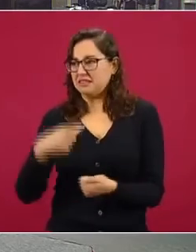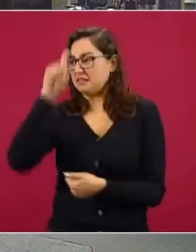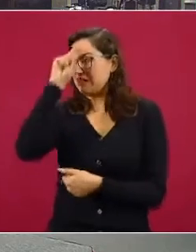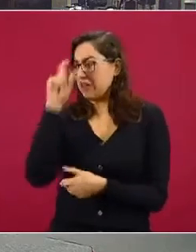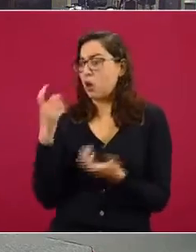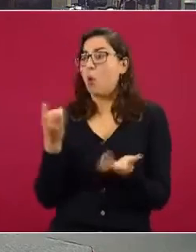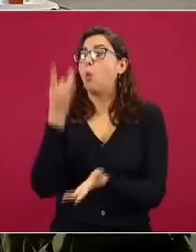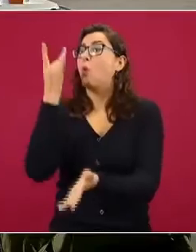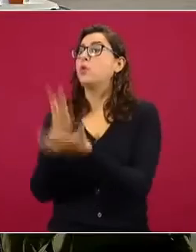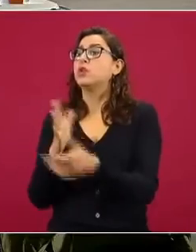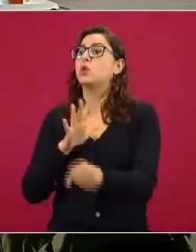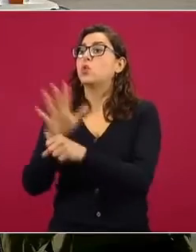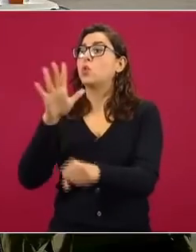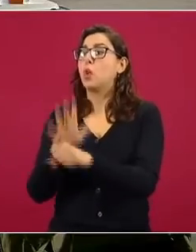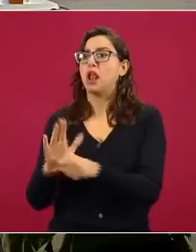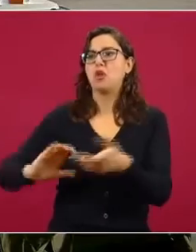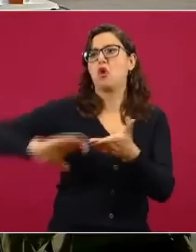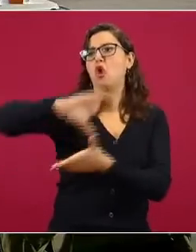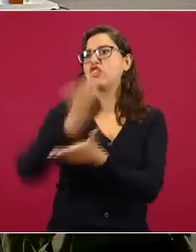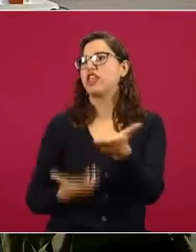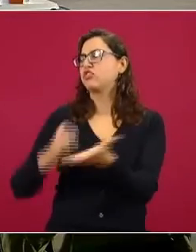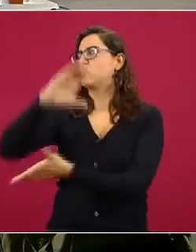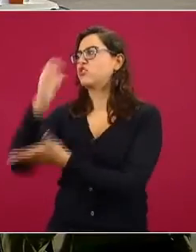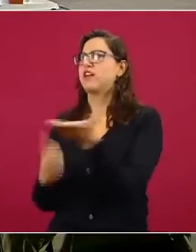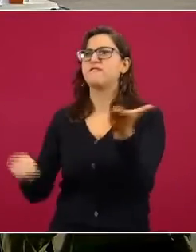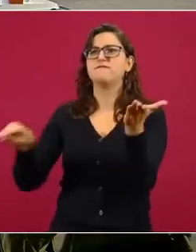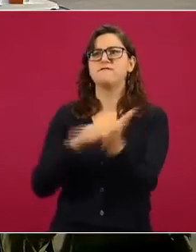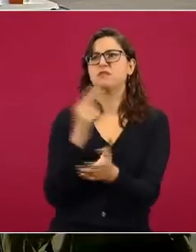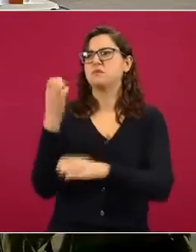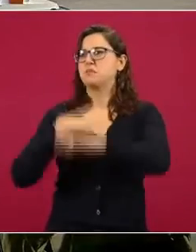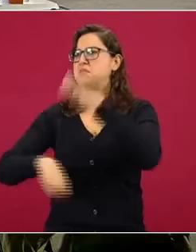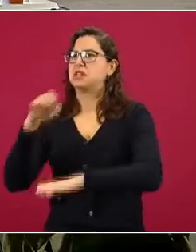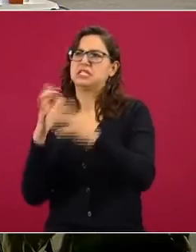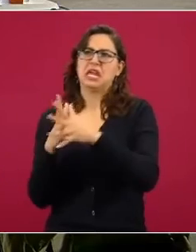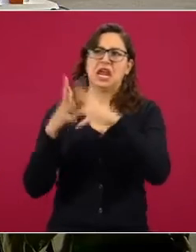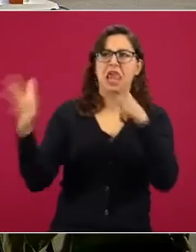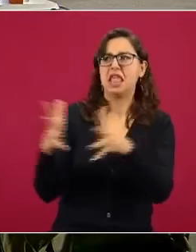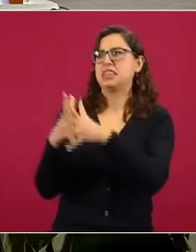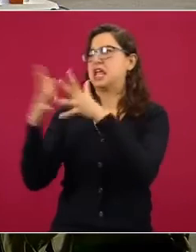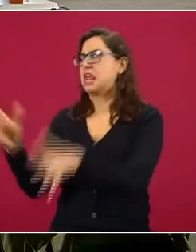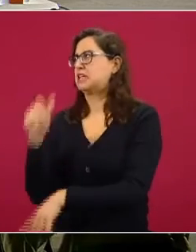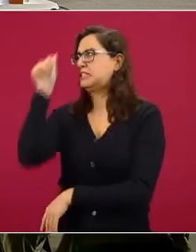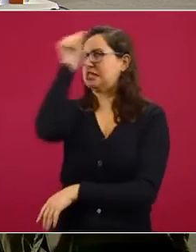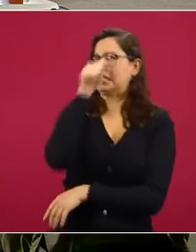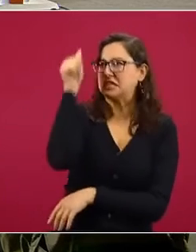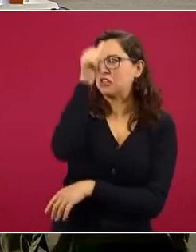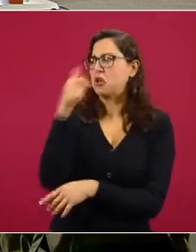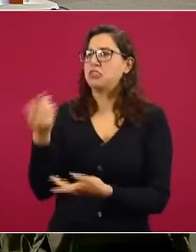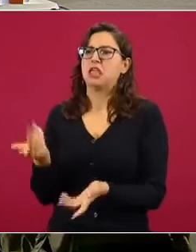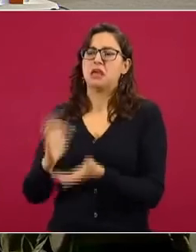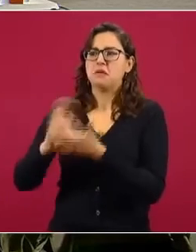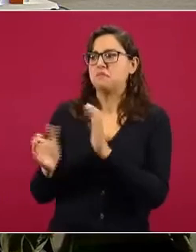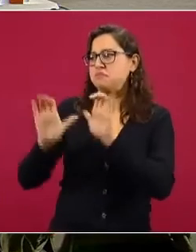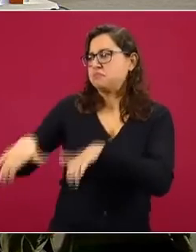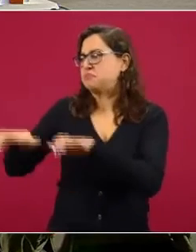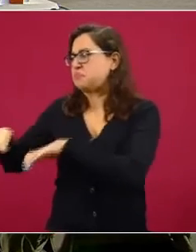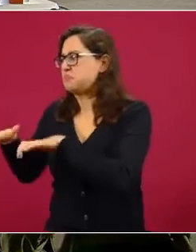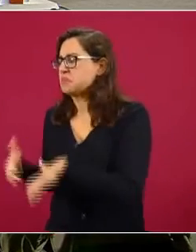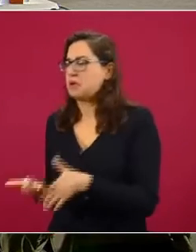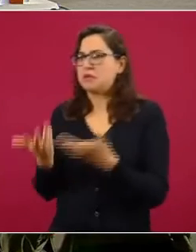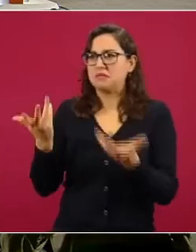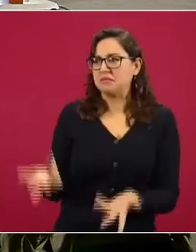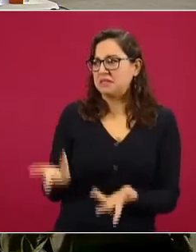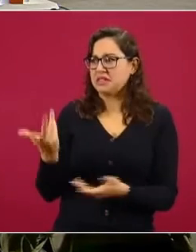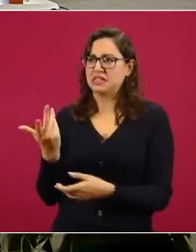contratos millonarios a hiperconstructoras contratar curas y privatizar la salud aún más en vez de contratar